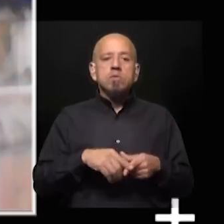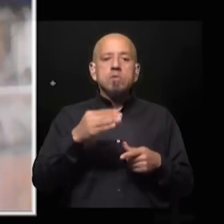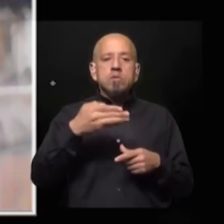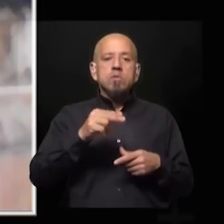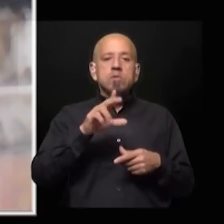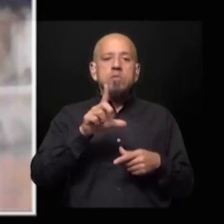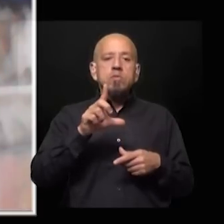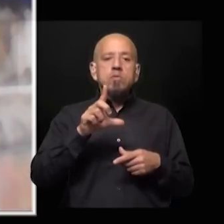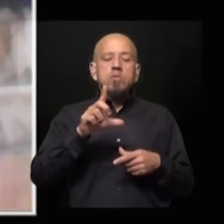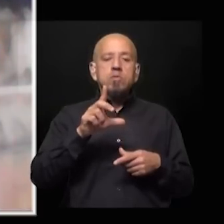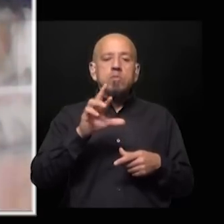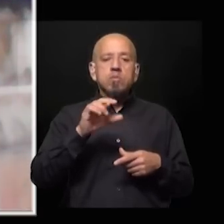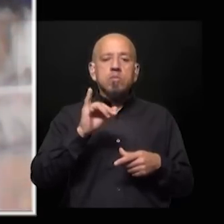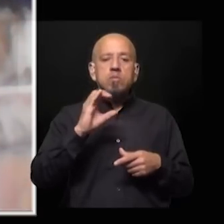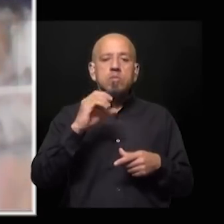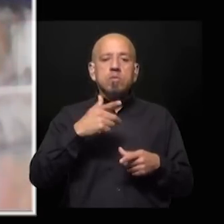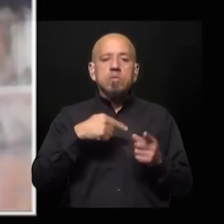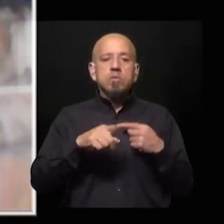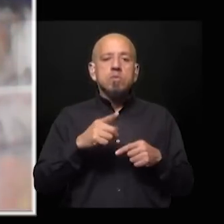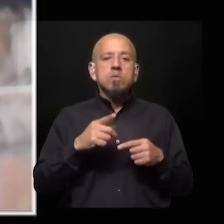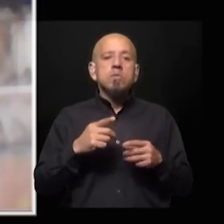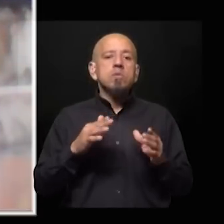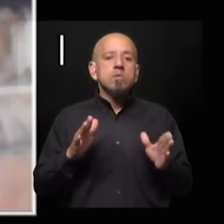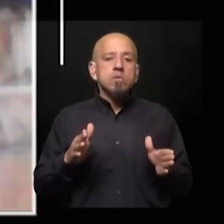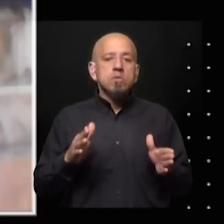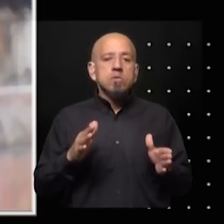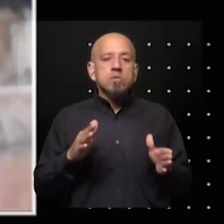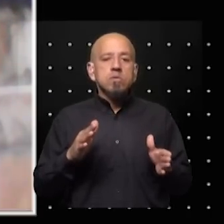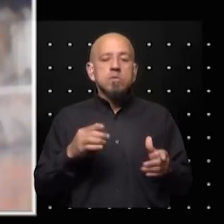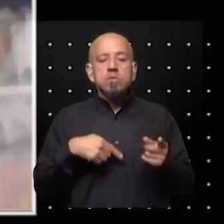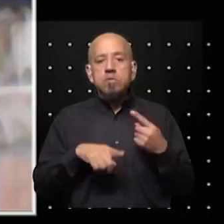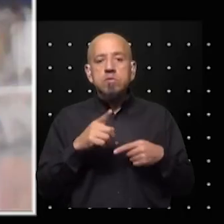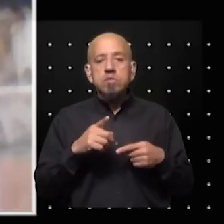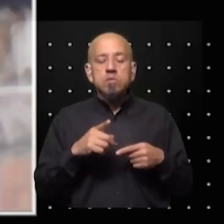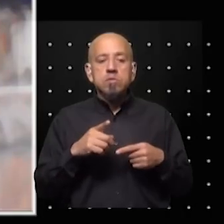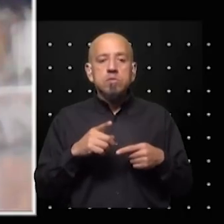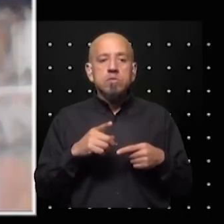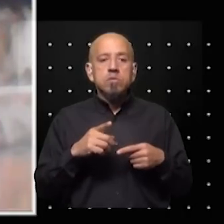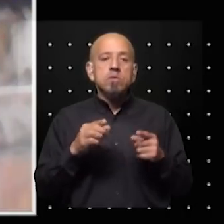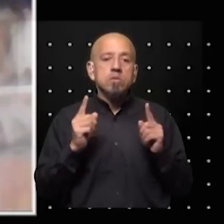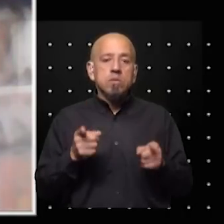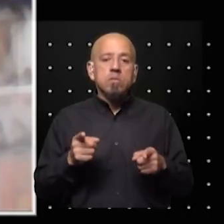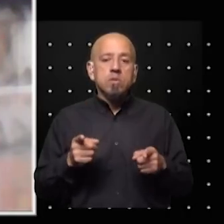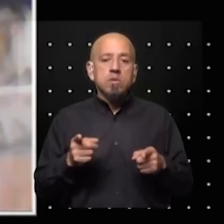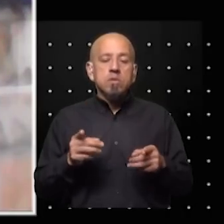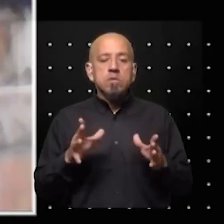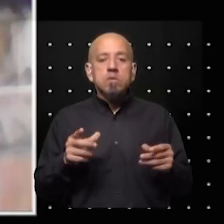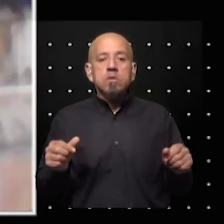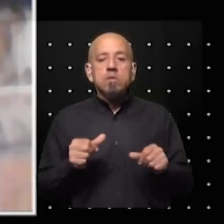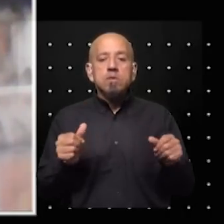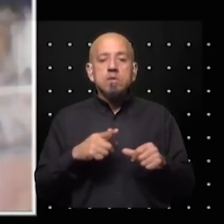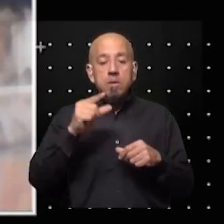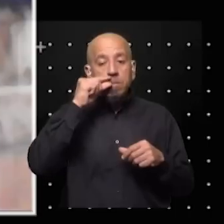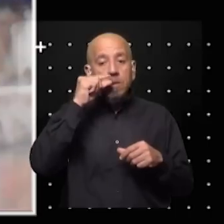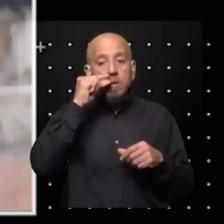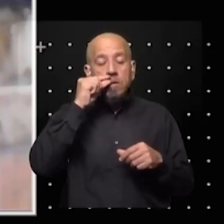en el caso de que uno u otro ganen así que eso es toda una gran incógnita y también es una incógnita que va a ser Macri de